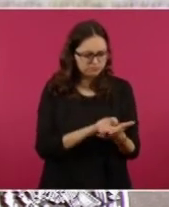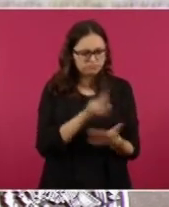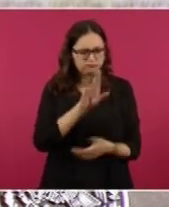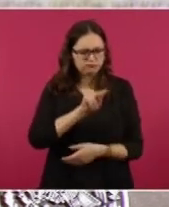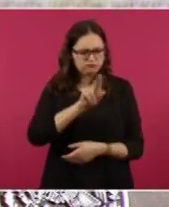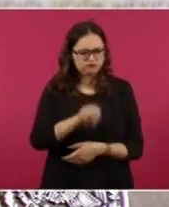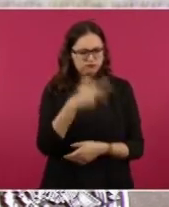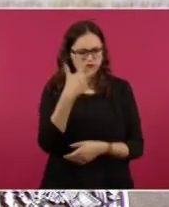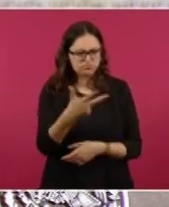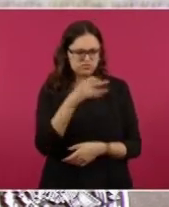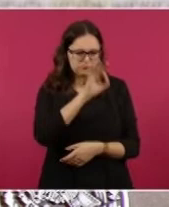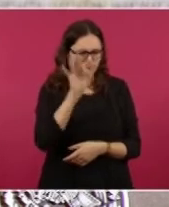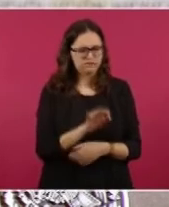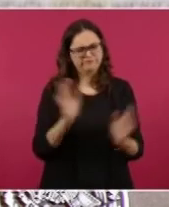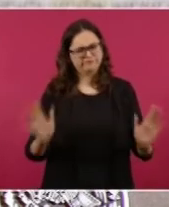Aura Noticias.